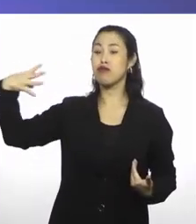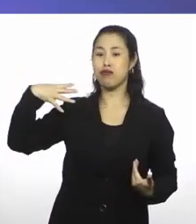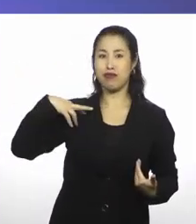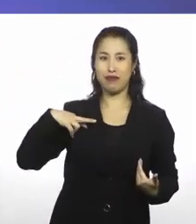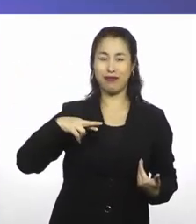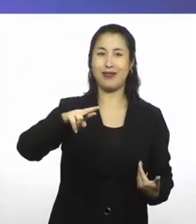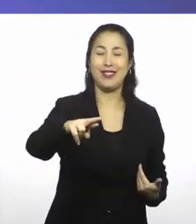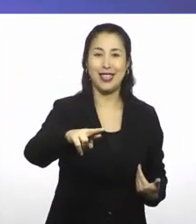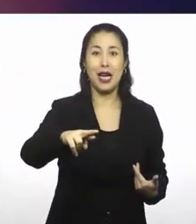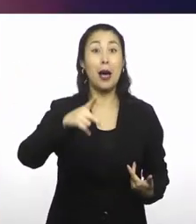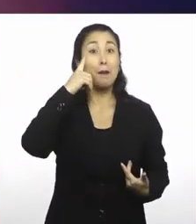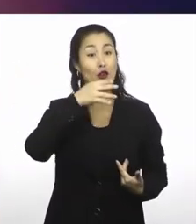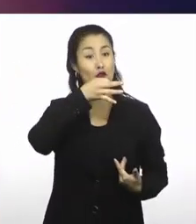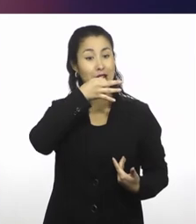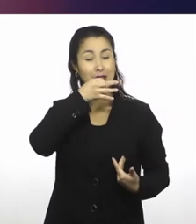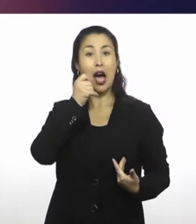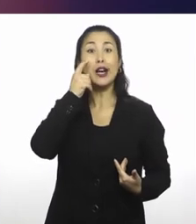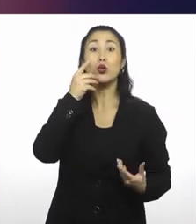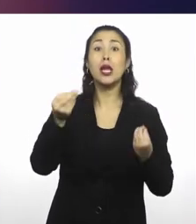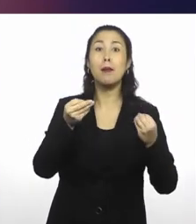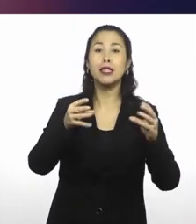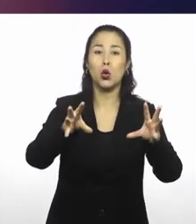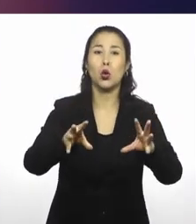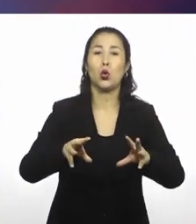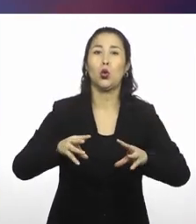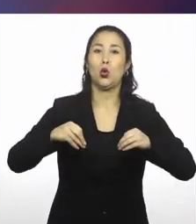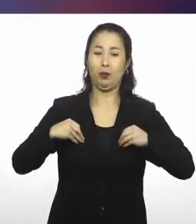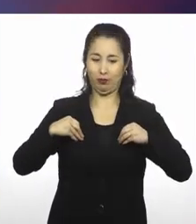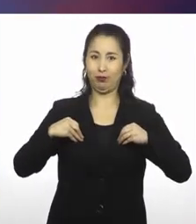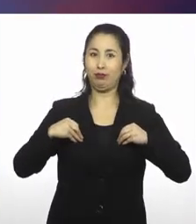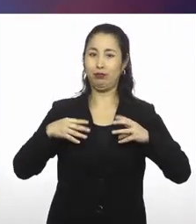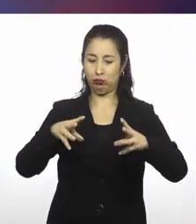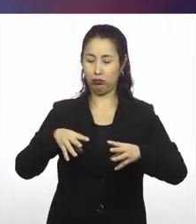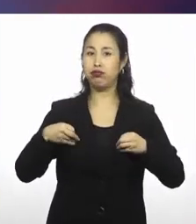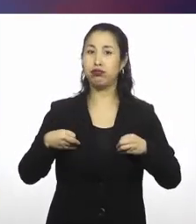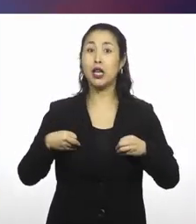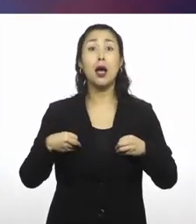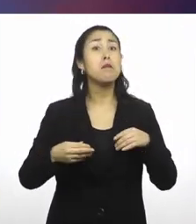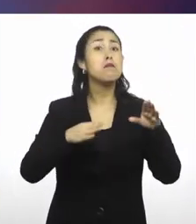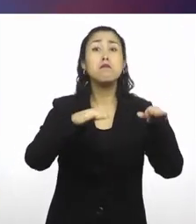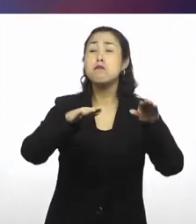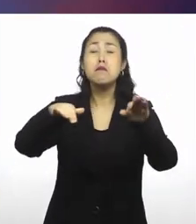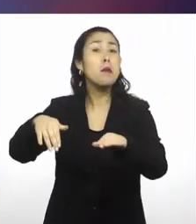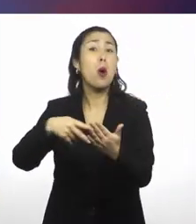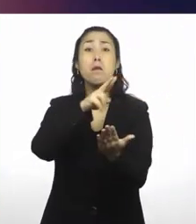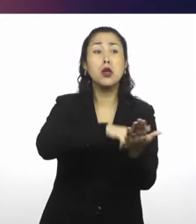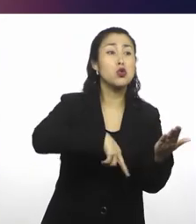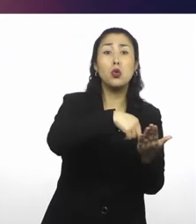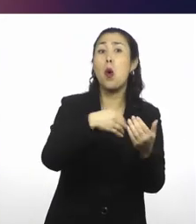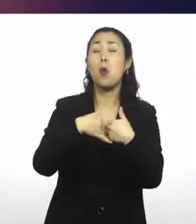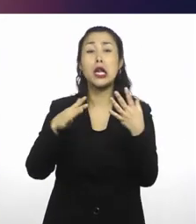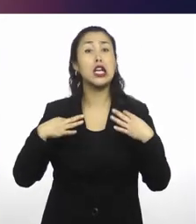Mientras que la luz verde y azul está siendo absorbida por este material. Ocurre también con cualquier tipo de pintura o ropa que utilices